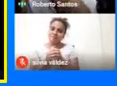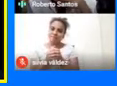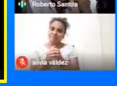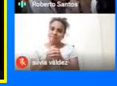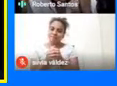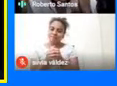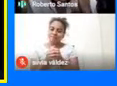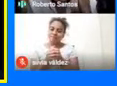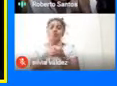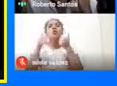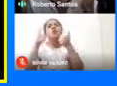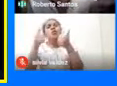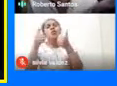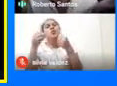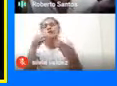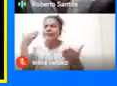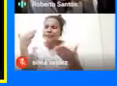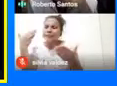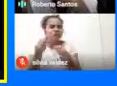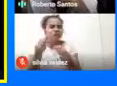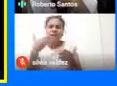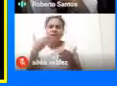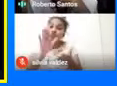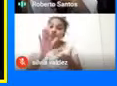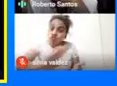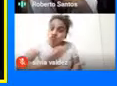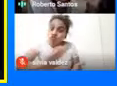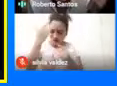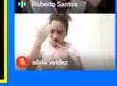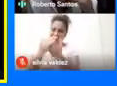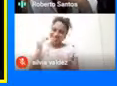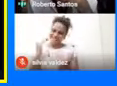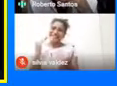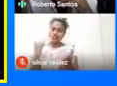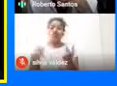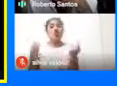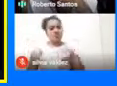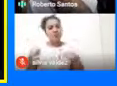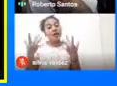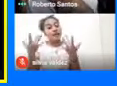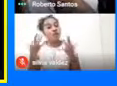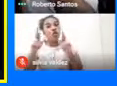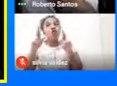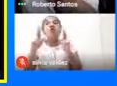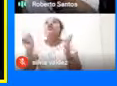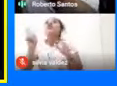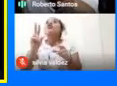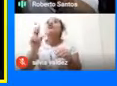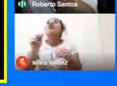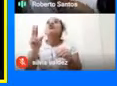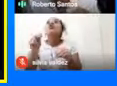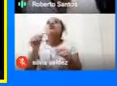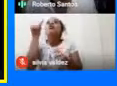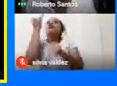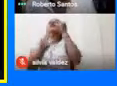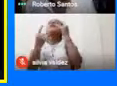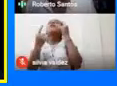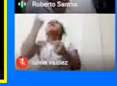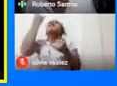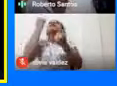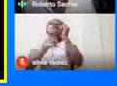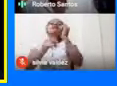Bueno muchas gracias Muchas gracias a ustedes Por la invitación Yo también espero Que no sea La última vez Que